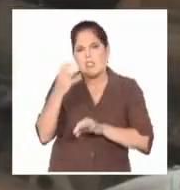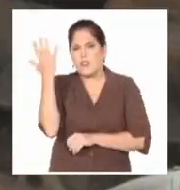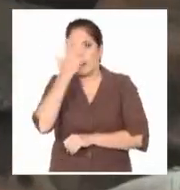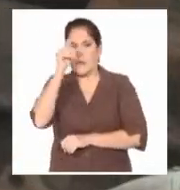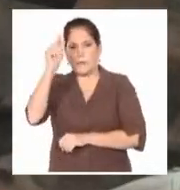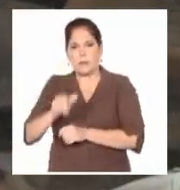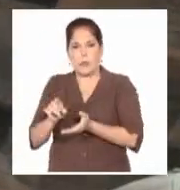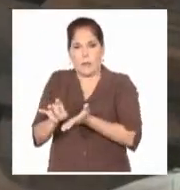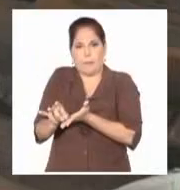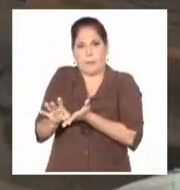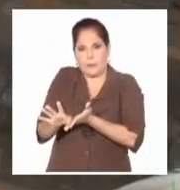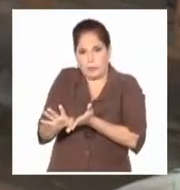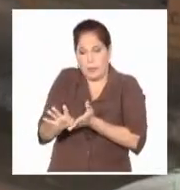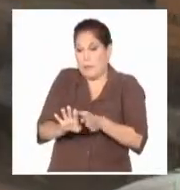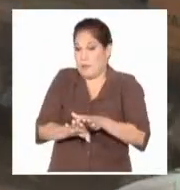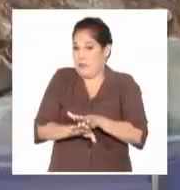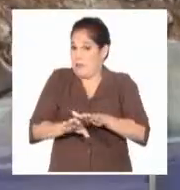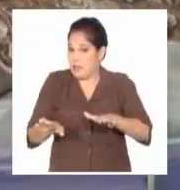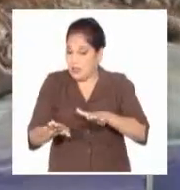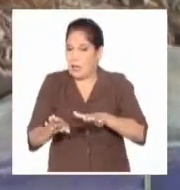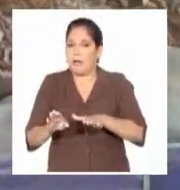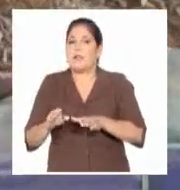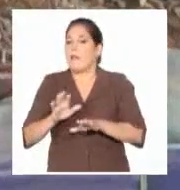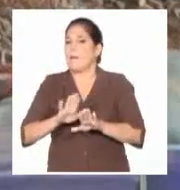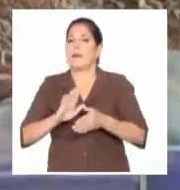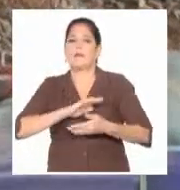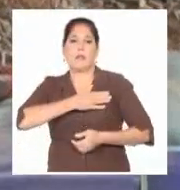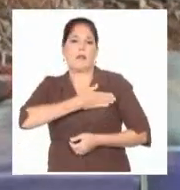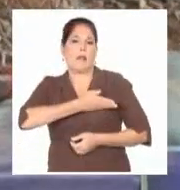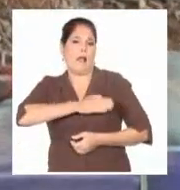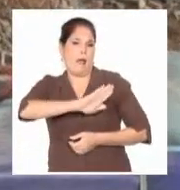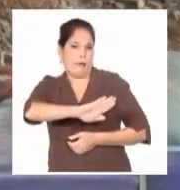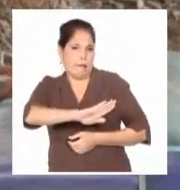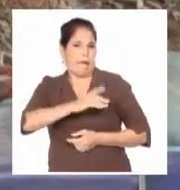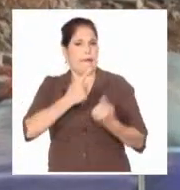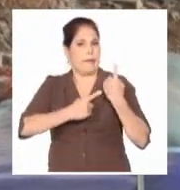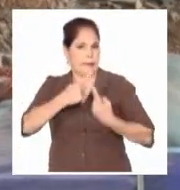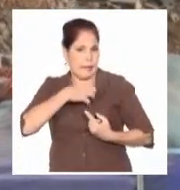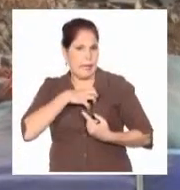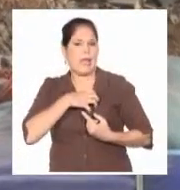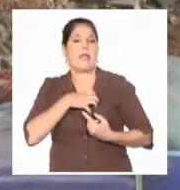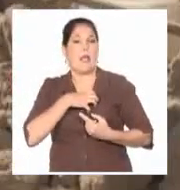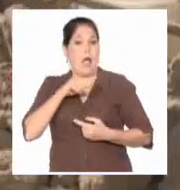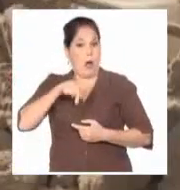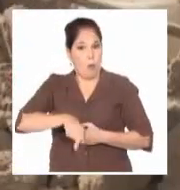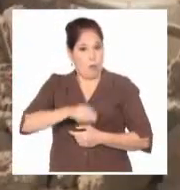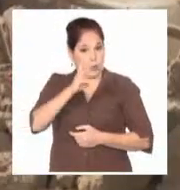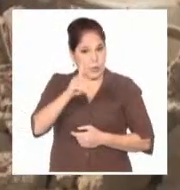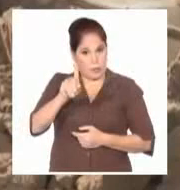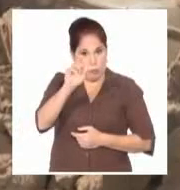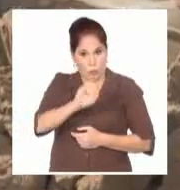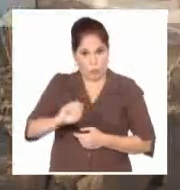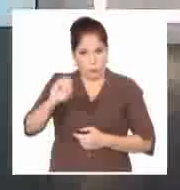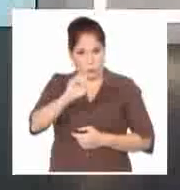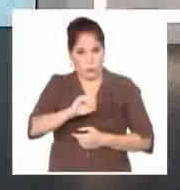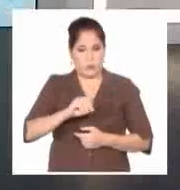expulsados una vez hayan regularizado su situación migratoria que voy a corregir, estamos a 31 de octubre.